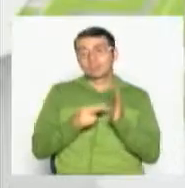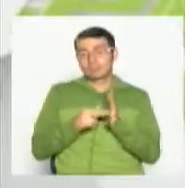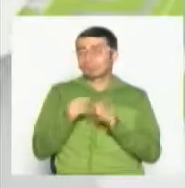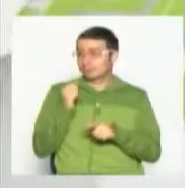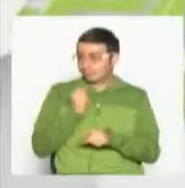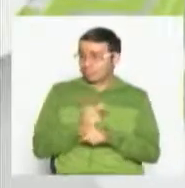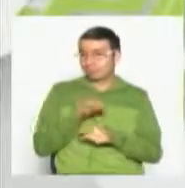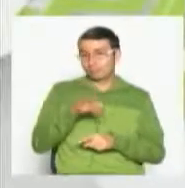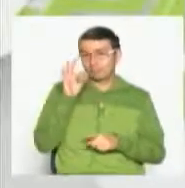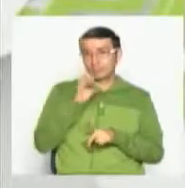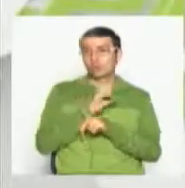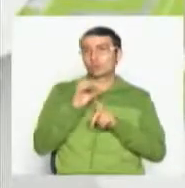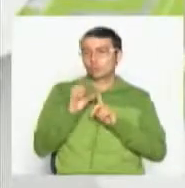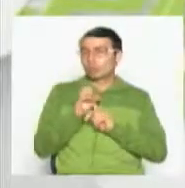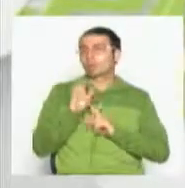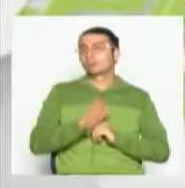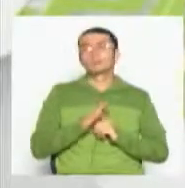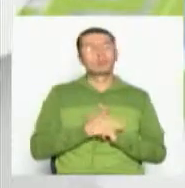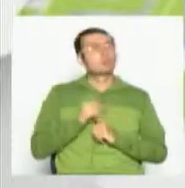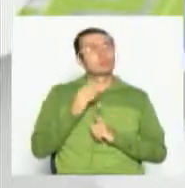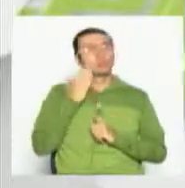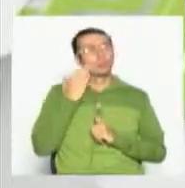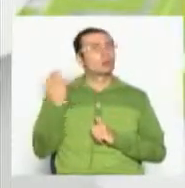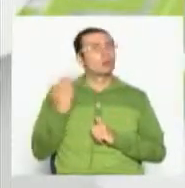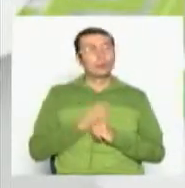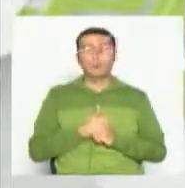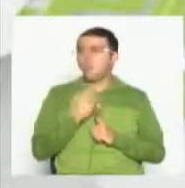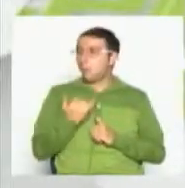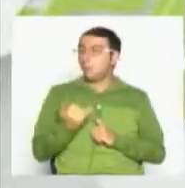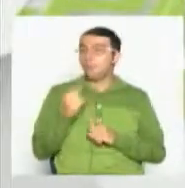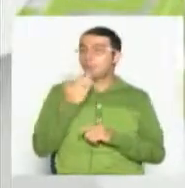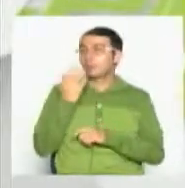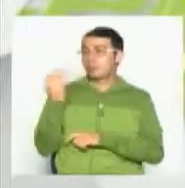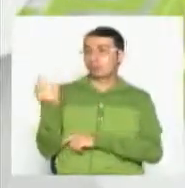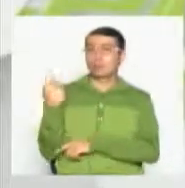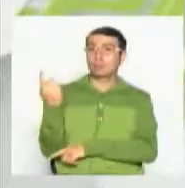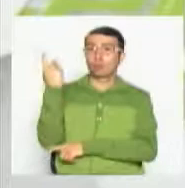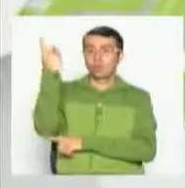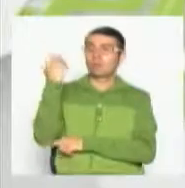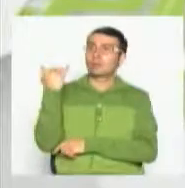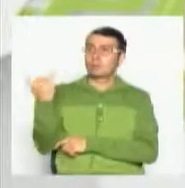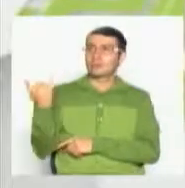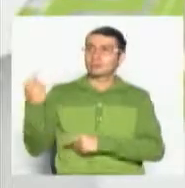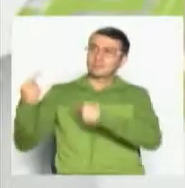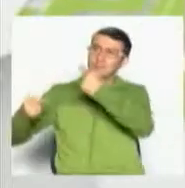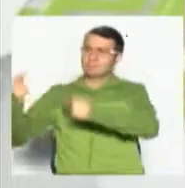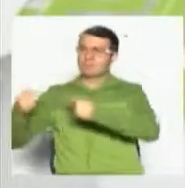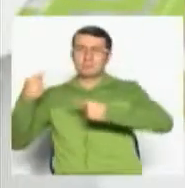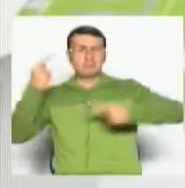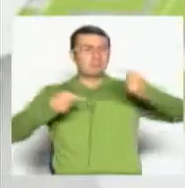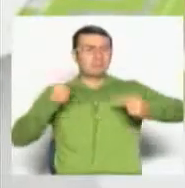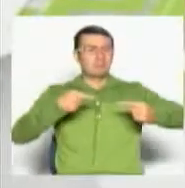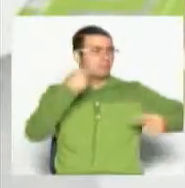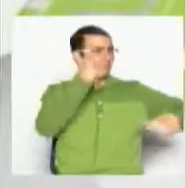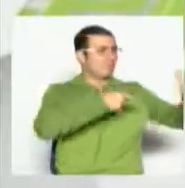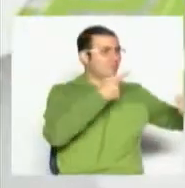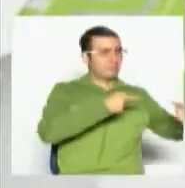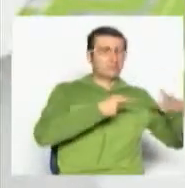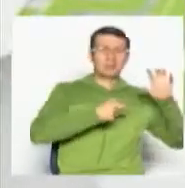espectacular. ¿Cuándo? Porque generalmente desde lo político por ejemplo, que unos son de tal partido, otros del otro,